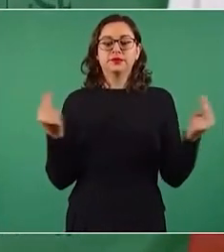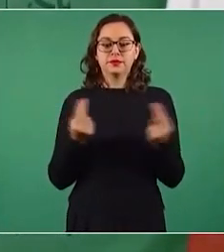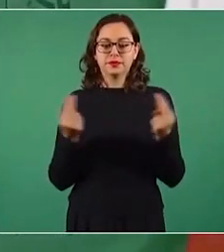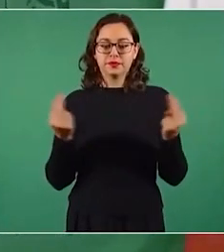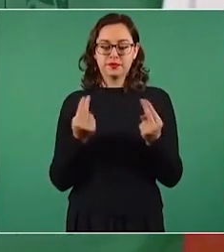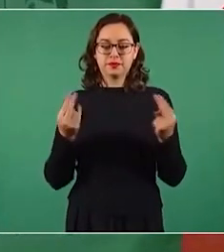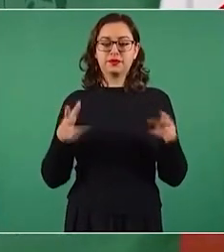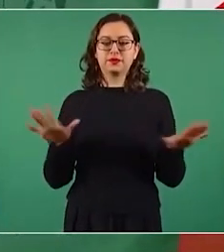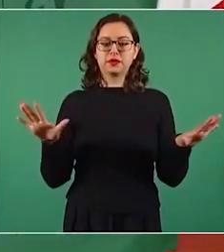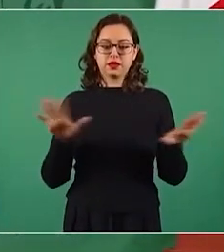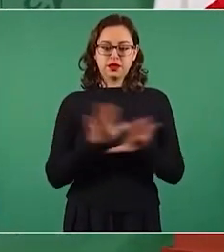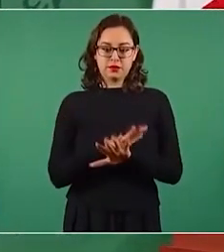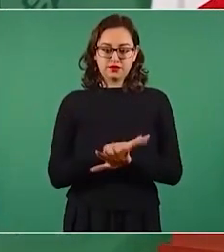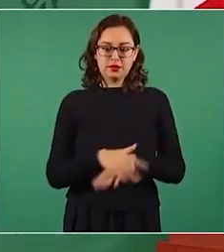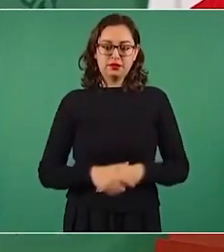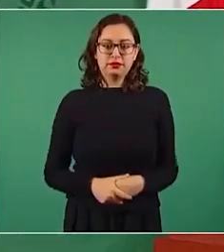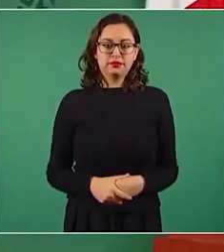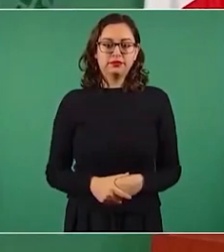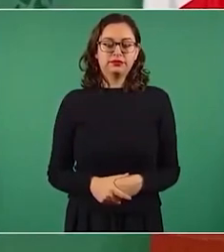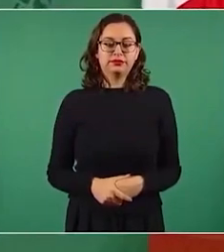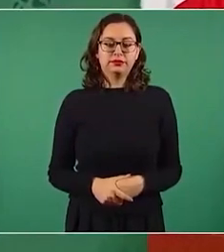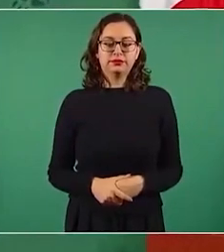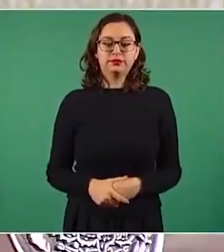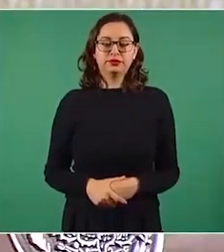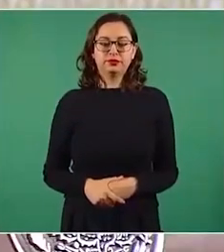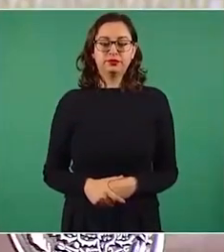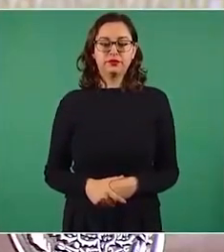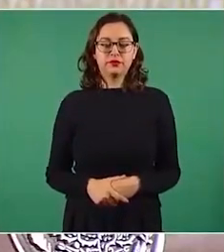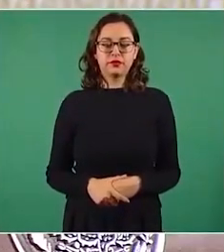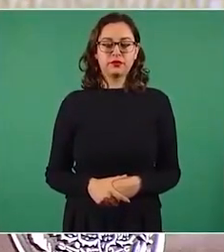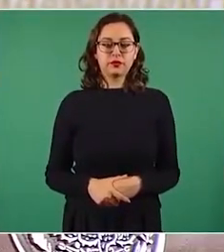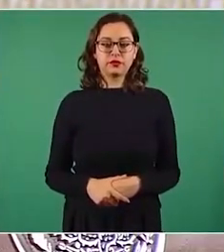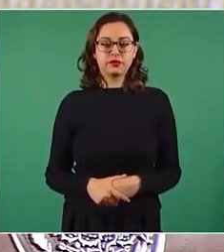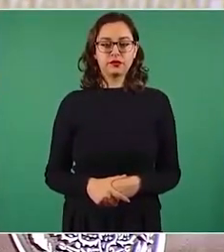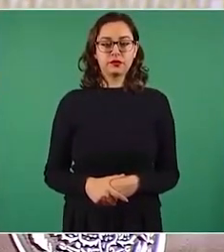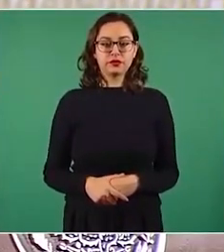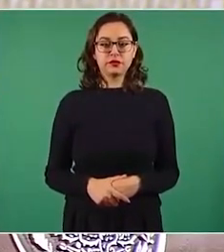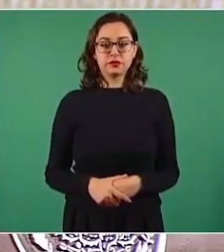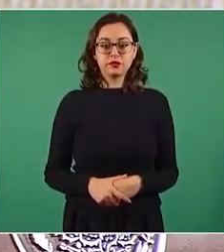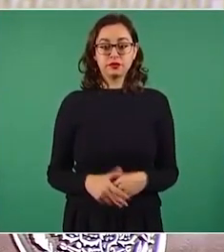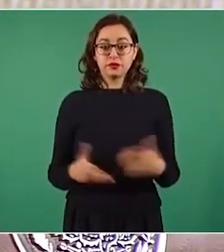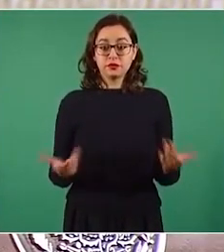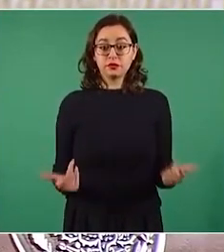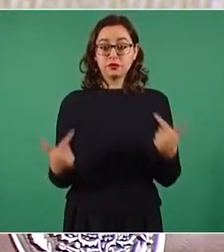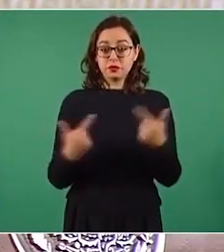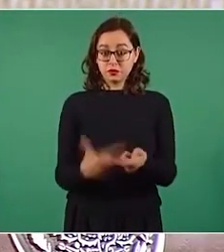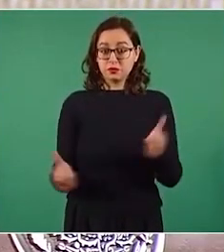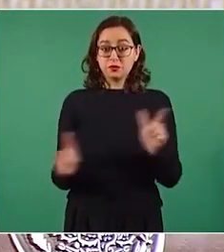Si los partidos no quieren,